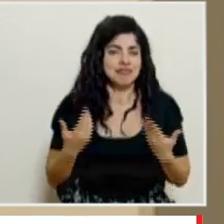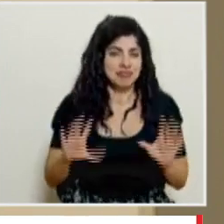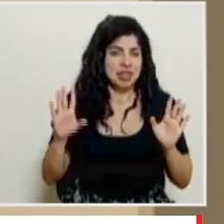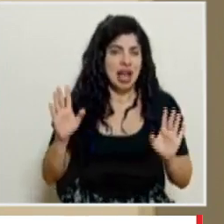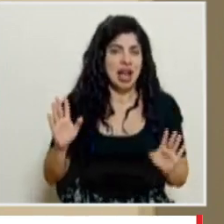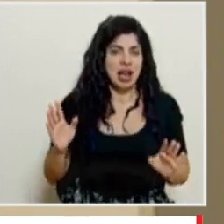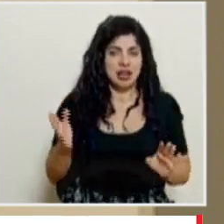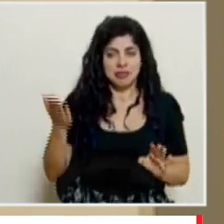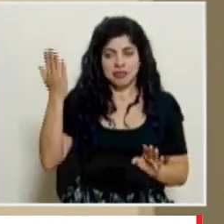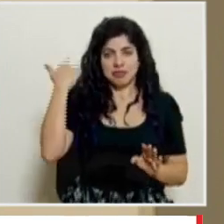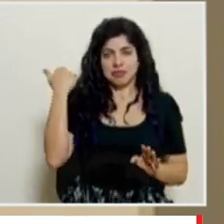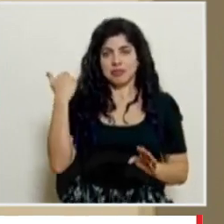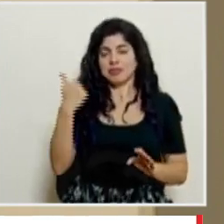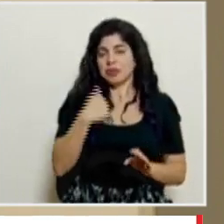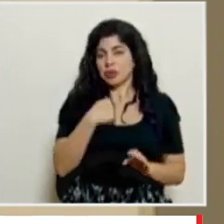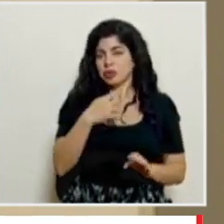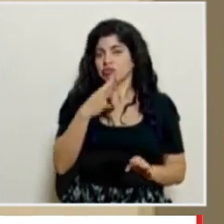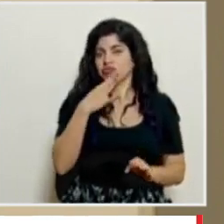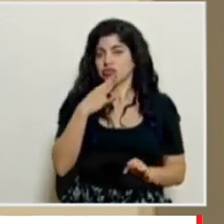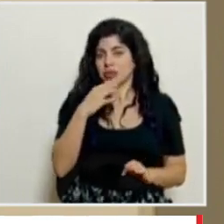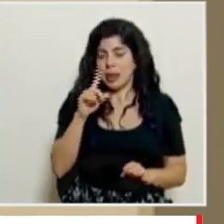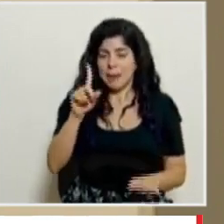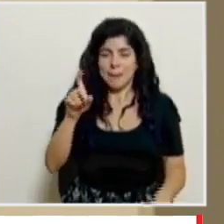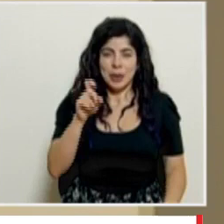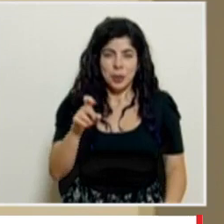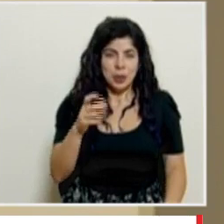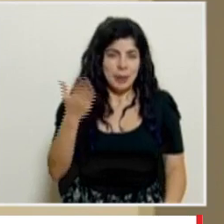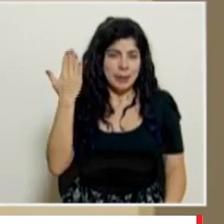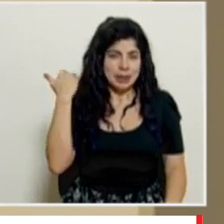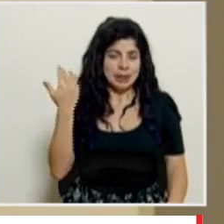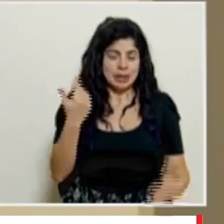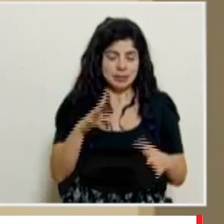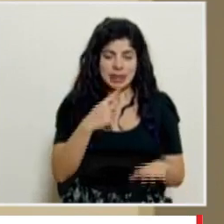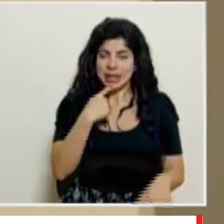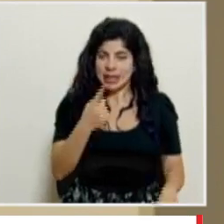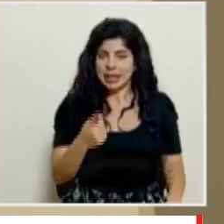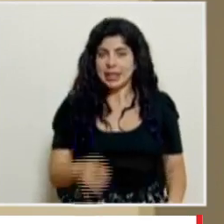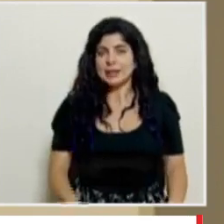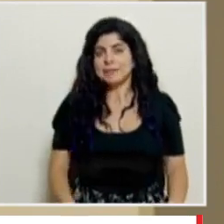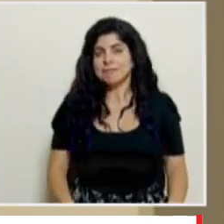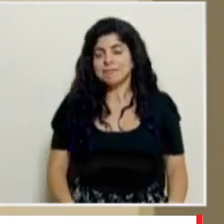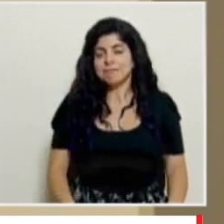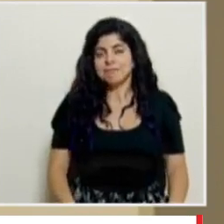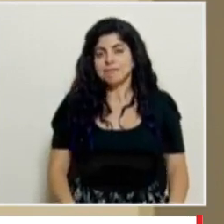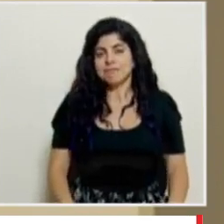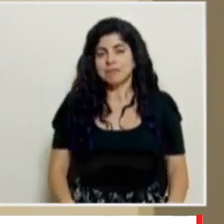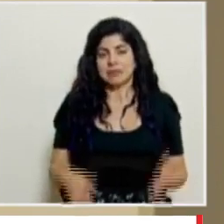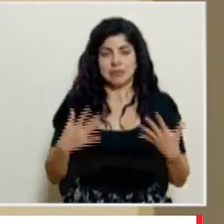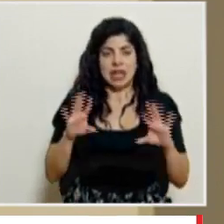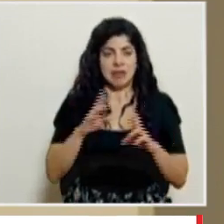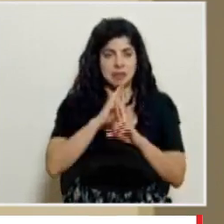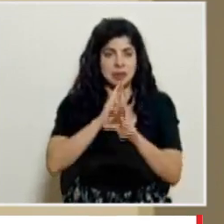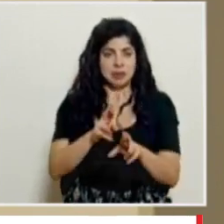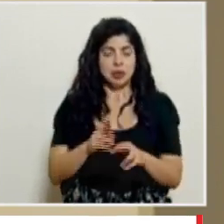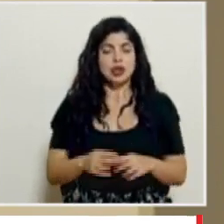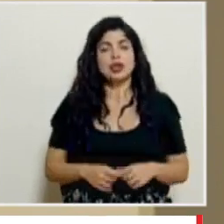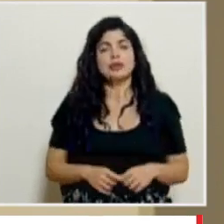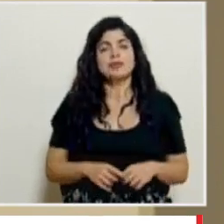abordé en la pregunta anterior ¿verdad? que ya pudimos responder